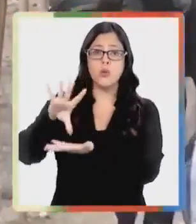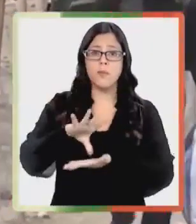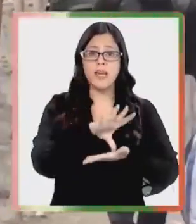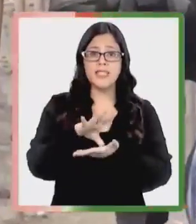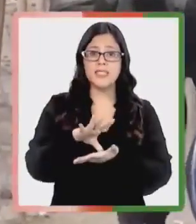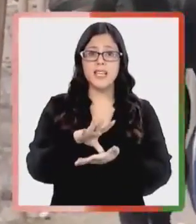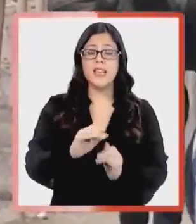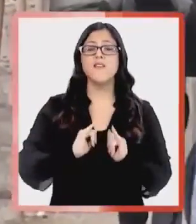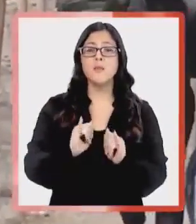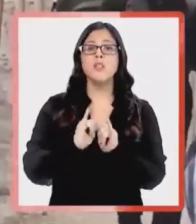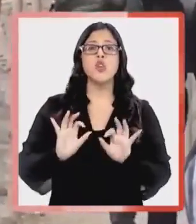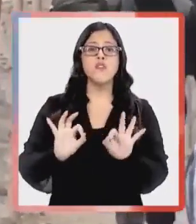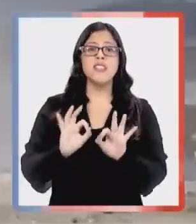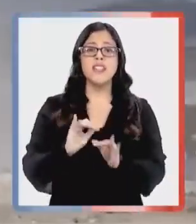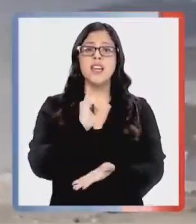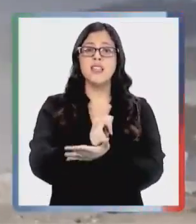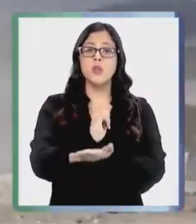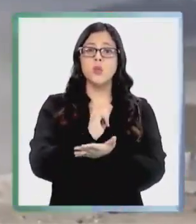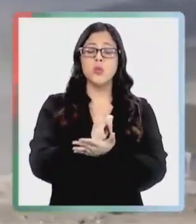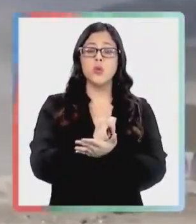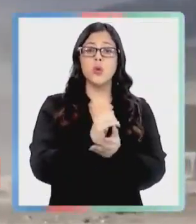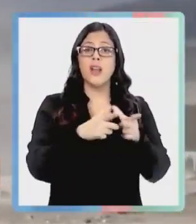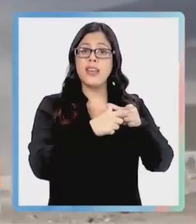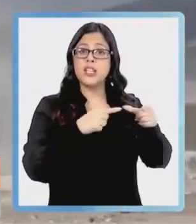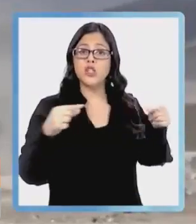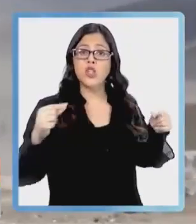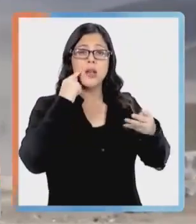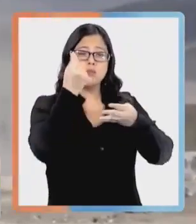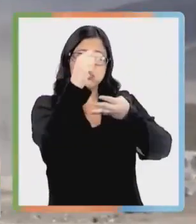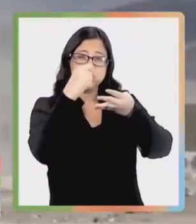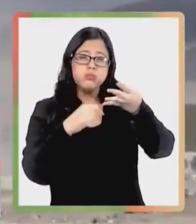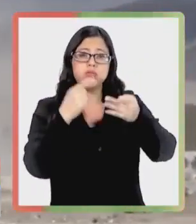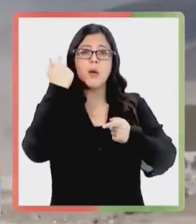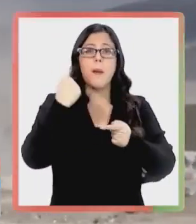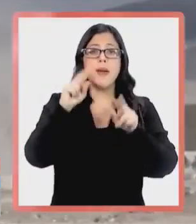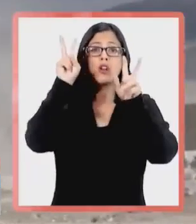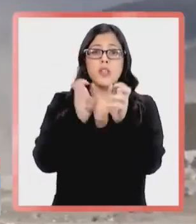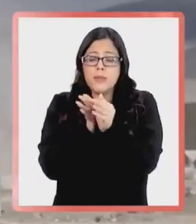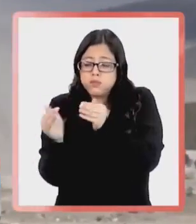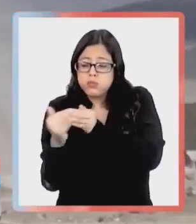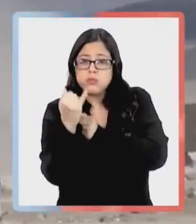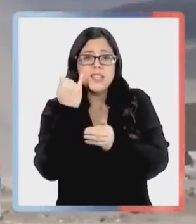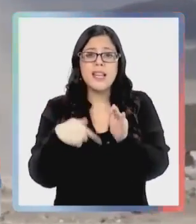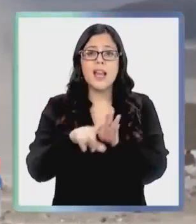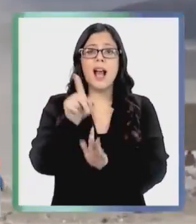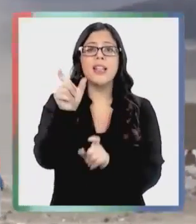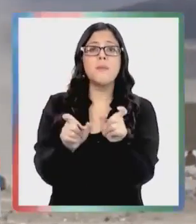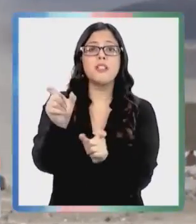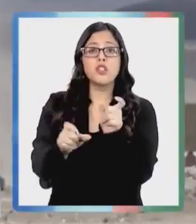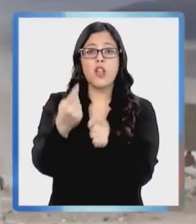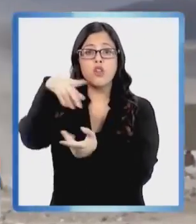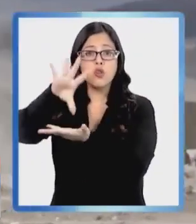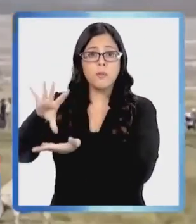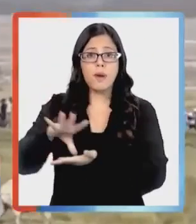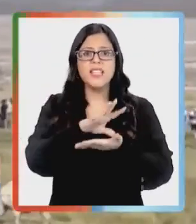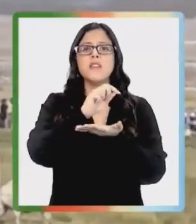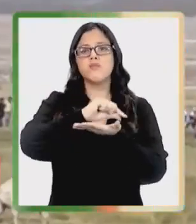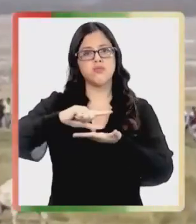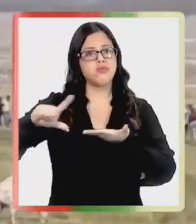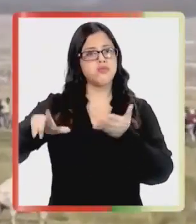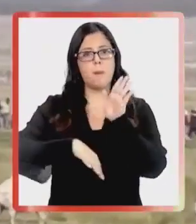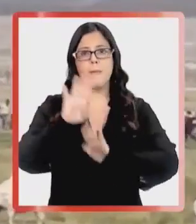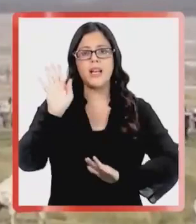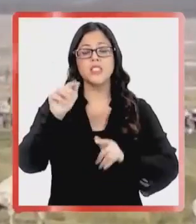Nacional de Estadísticas. Pero el ingreso irregular de migrantes ha hecho crecer esta cifra. Hoy se estima que hay 200